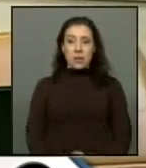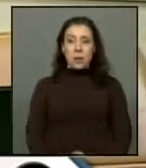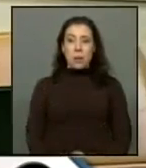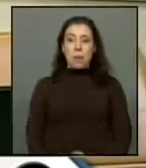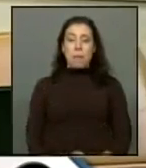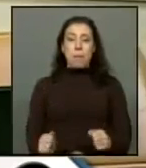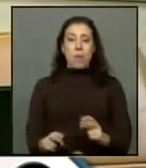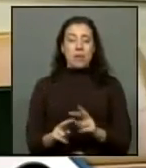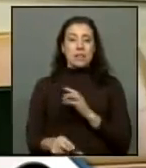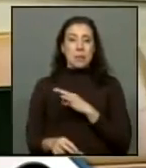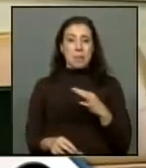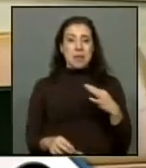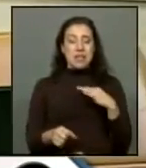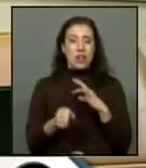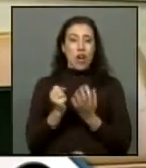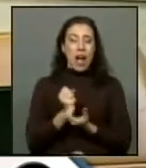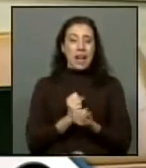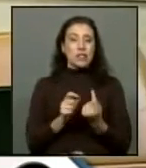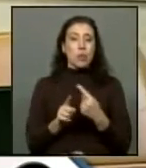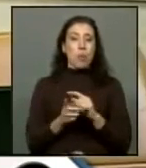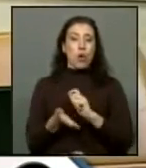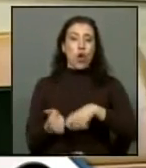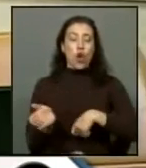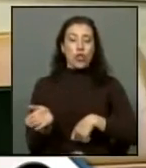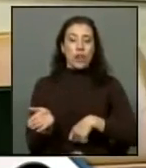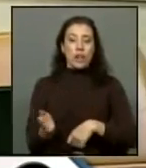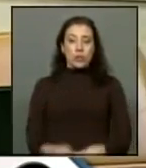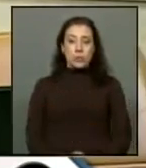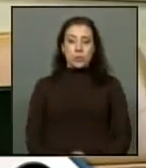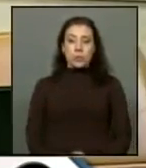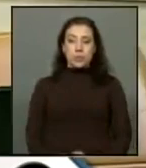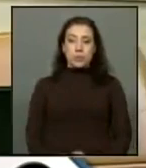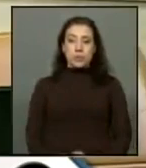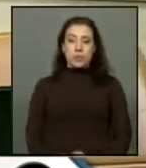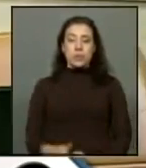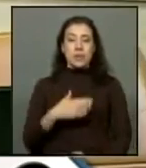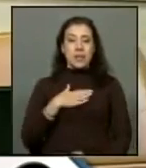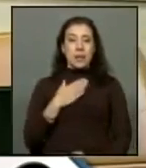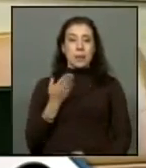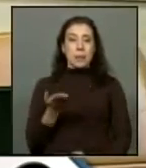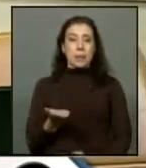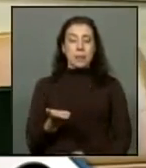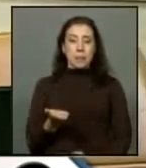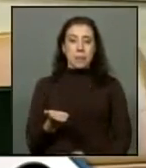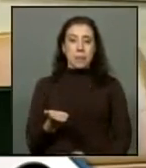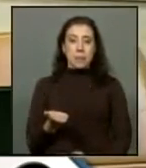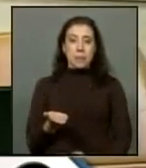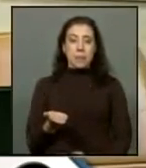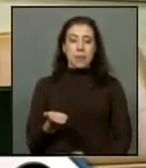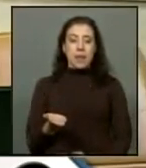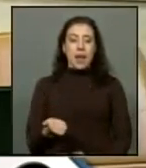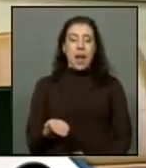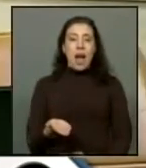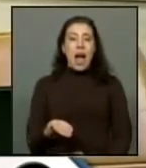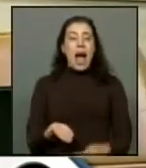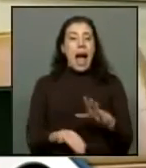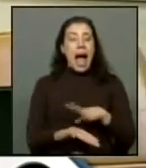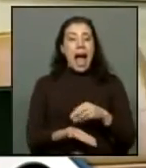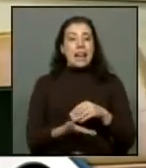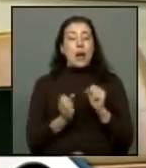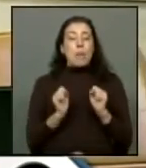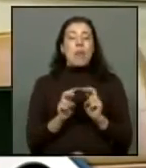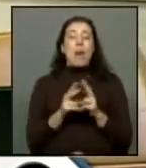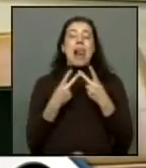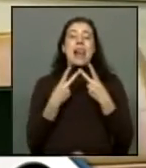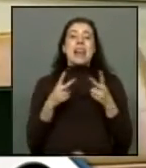podría hacerlo el Ministerio de Hacienda por la vía de un contrato. Por lo tanto, Presidenta, lo que queremos pedir aquí es que Arica finalmente se pueda